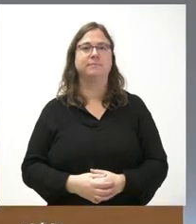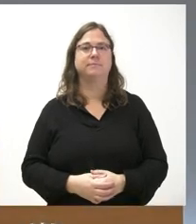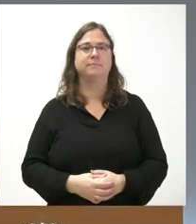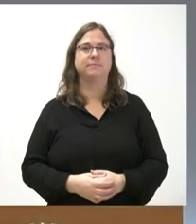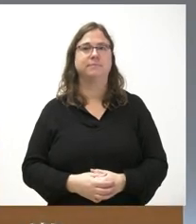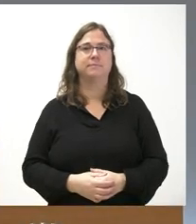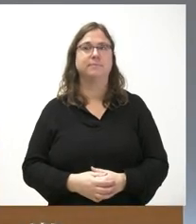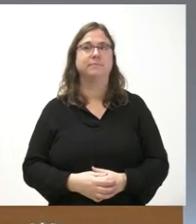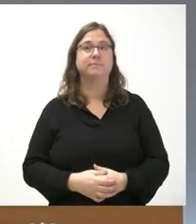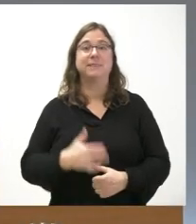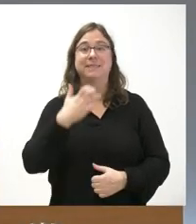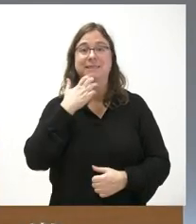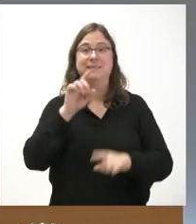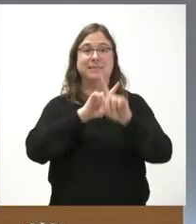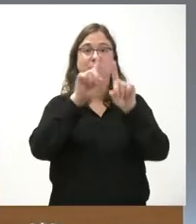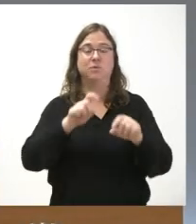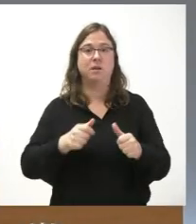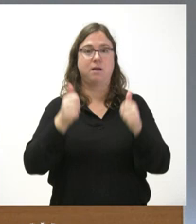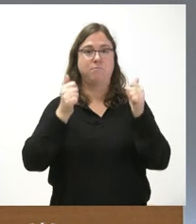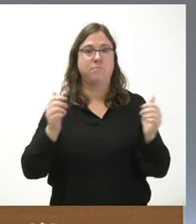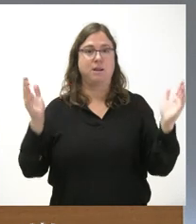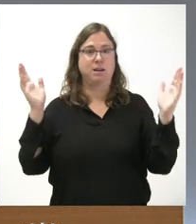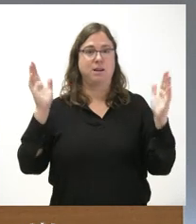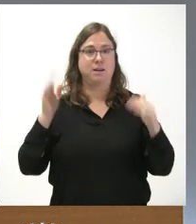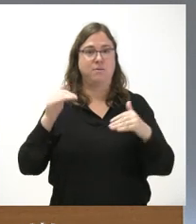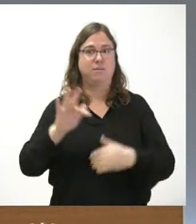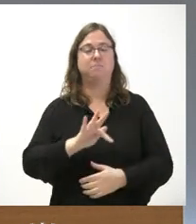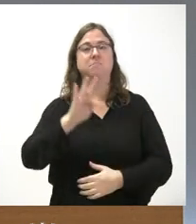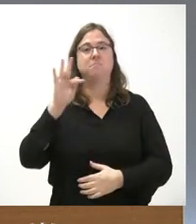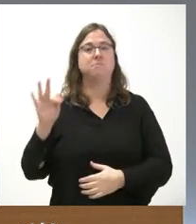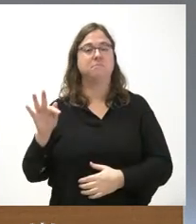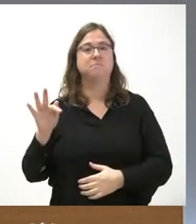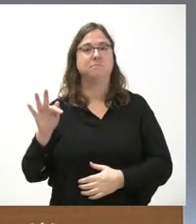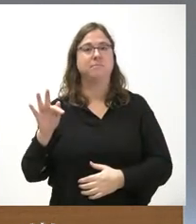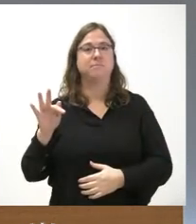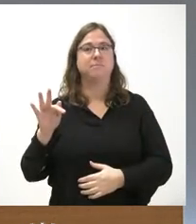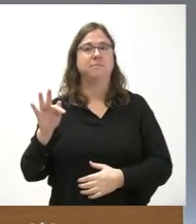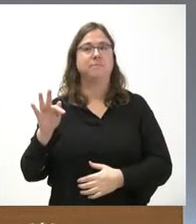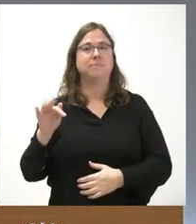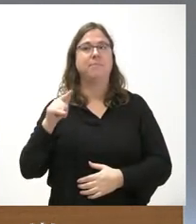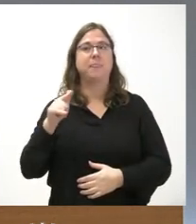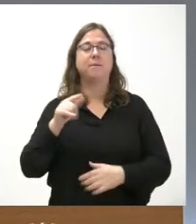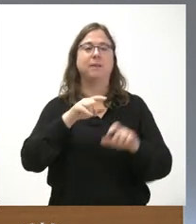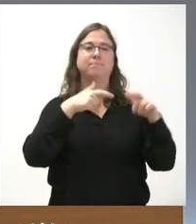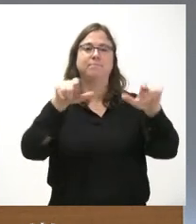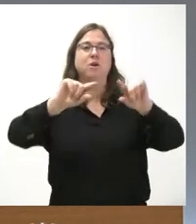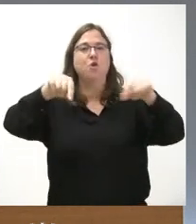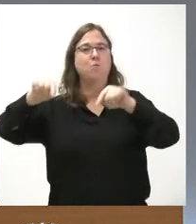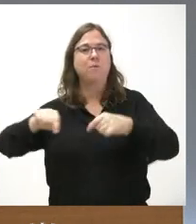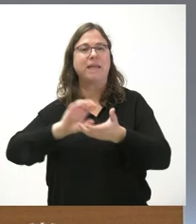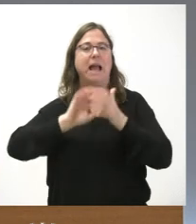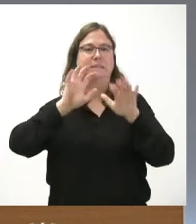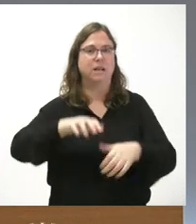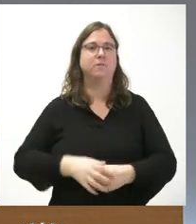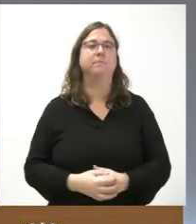Si no tenemos más preguntas en la sala abrimos como siempre una ventana a las diferentes provincias de Castilla y